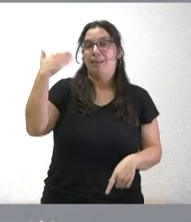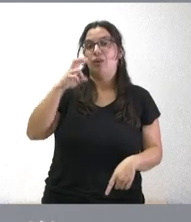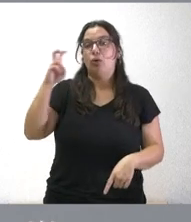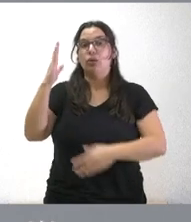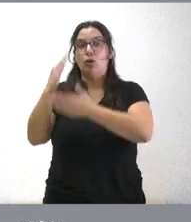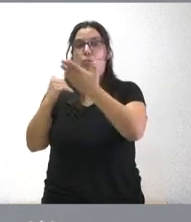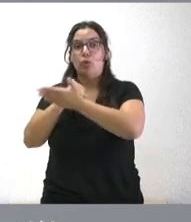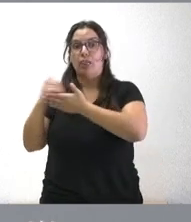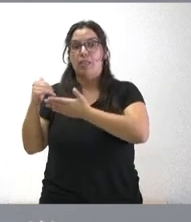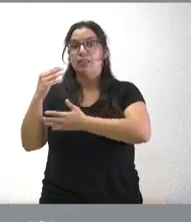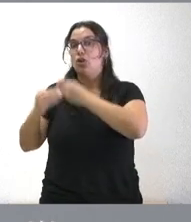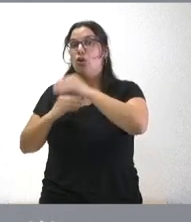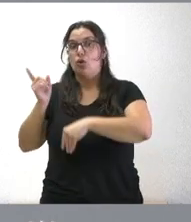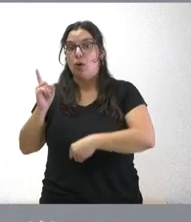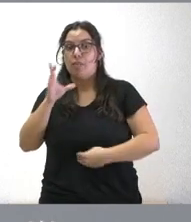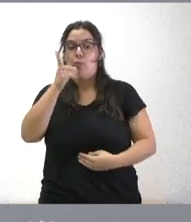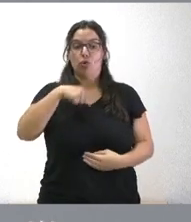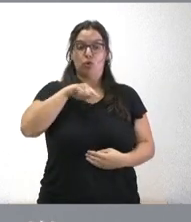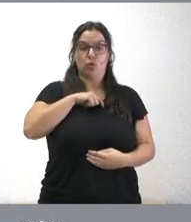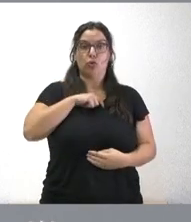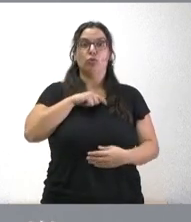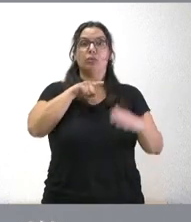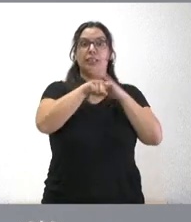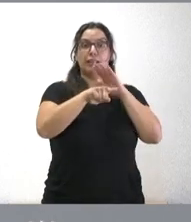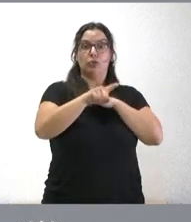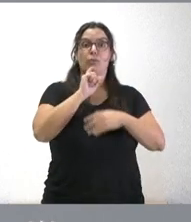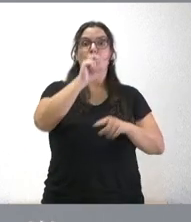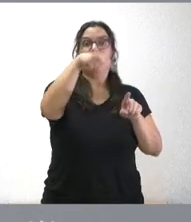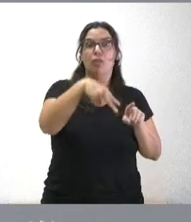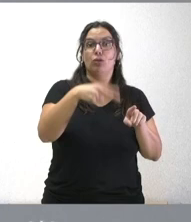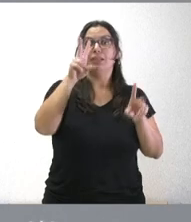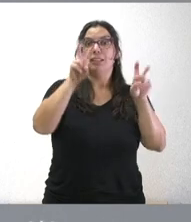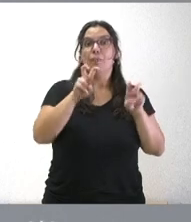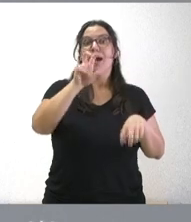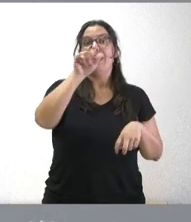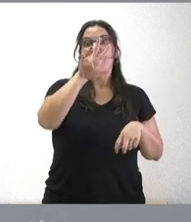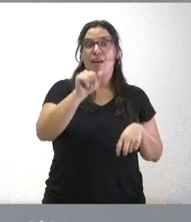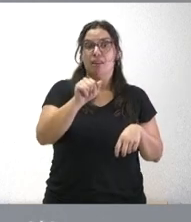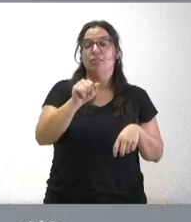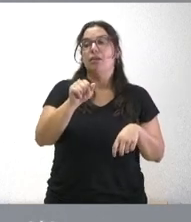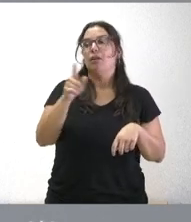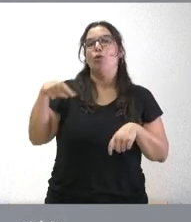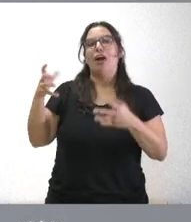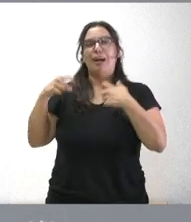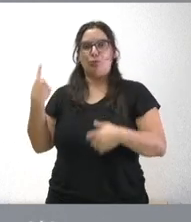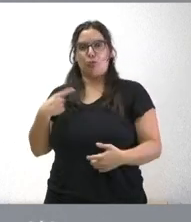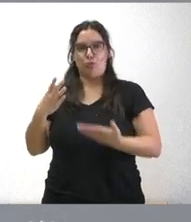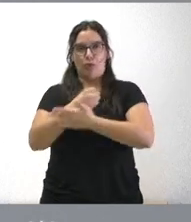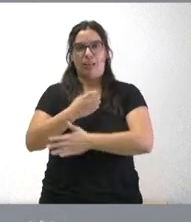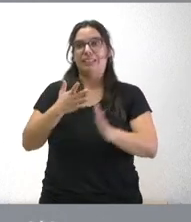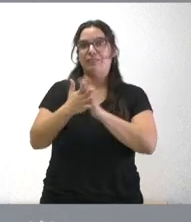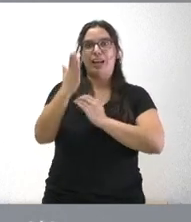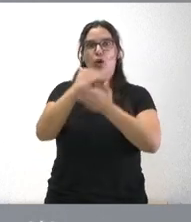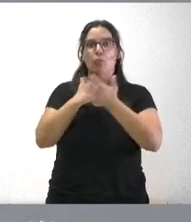comunidades autónomas cuando se beneficiaron de que a Castilla y León nos dieron la razón con el IVA es decir que no se trata de que todas las comunidades autónomas